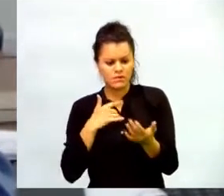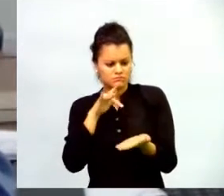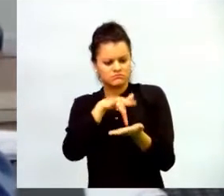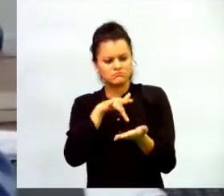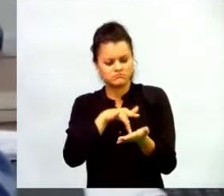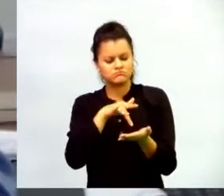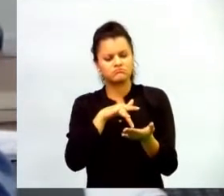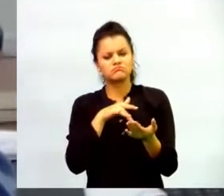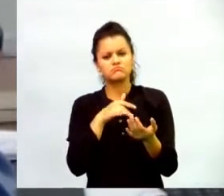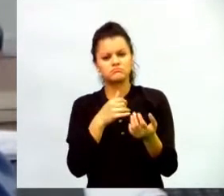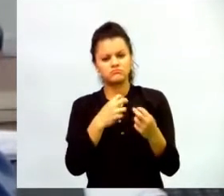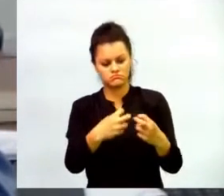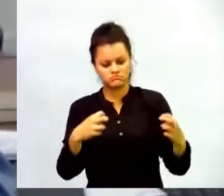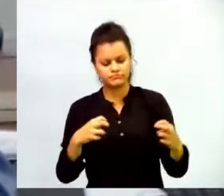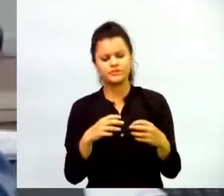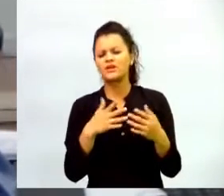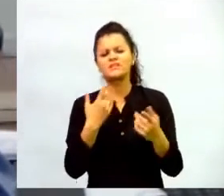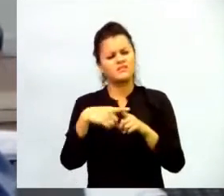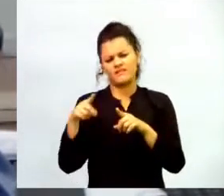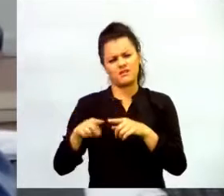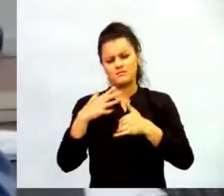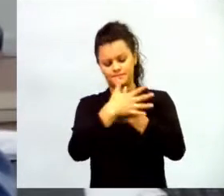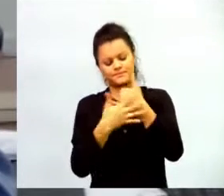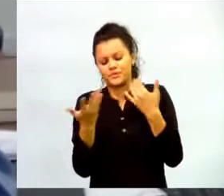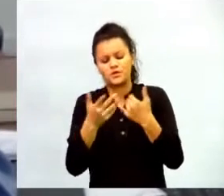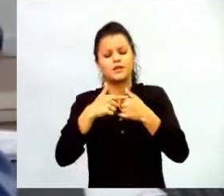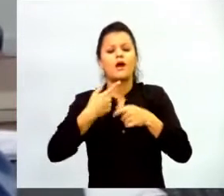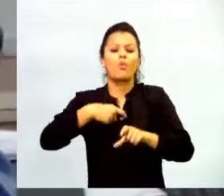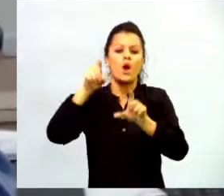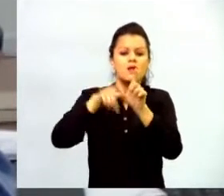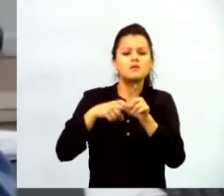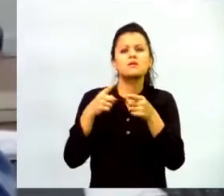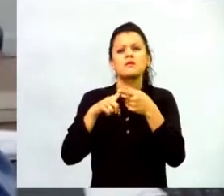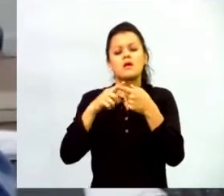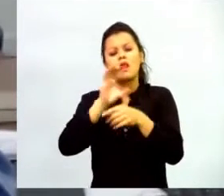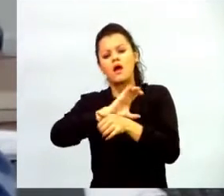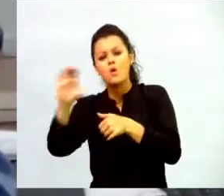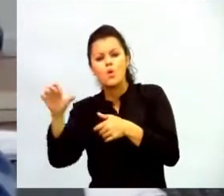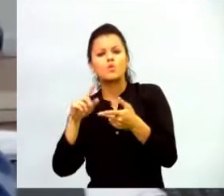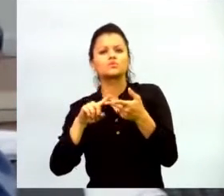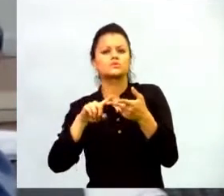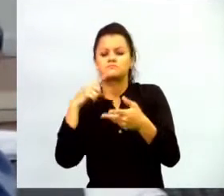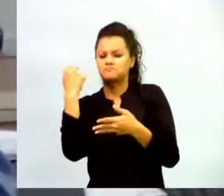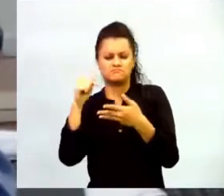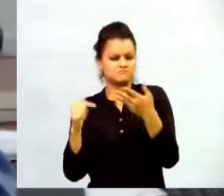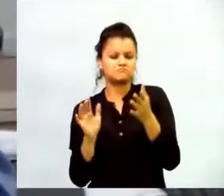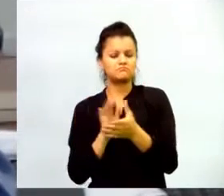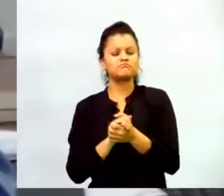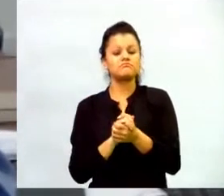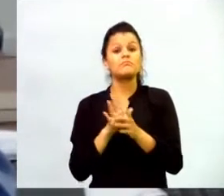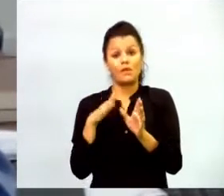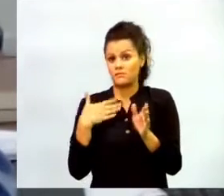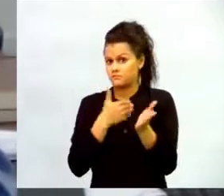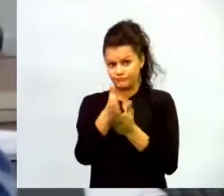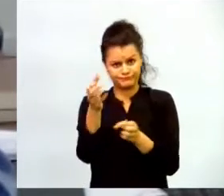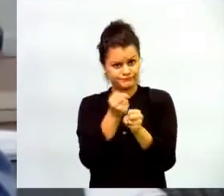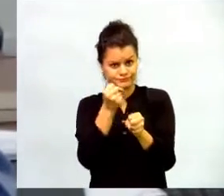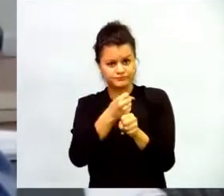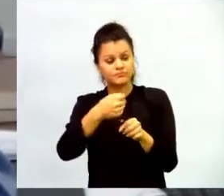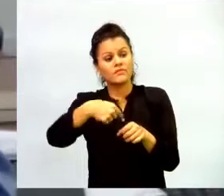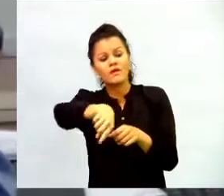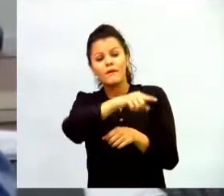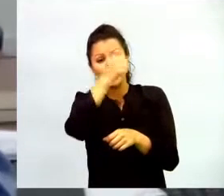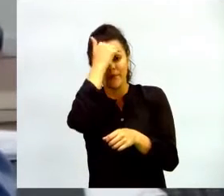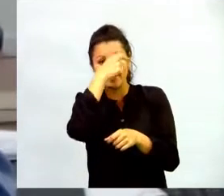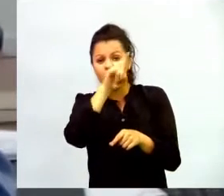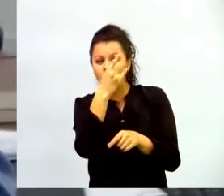país, en la Guajira, en la costa. Y seguimos haciendo un trabajo con los docentes que requieren apoyo, que quieren coach,